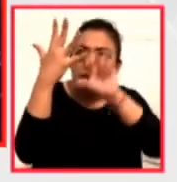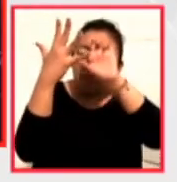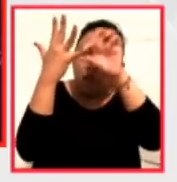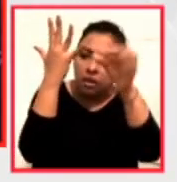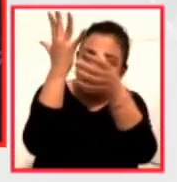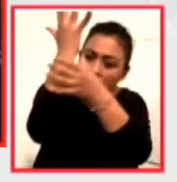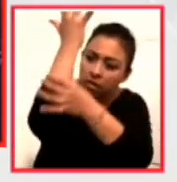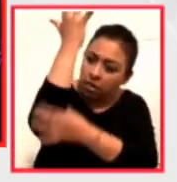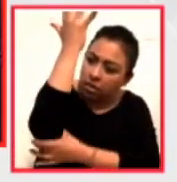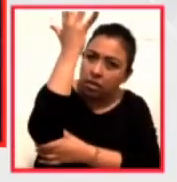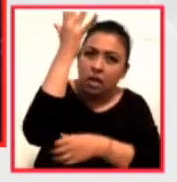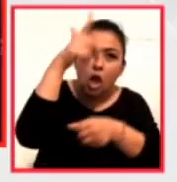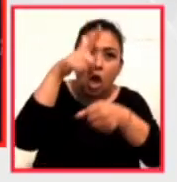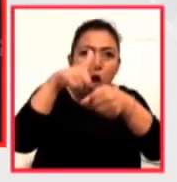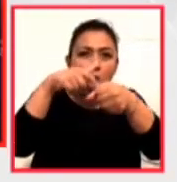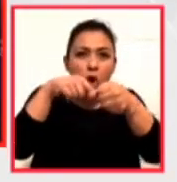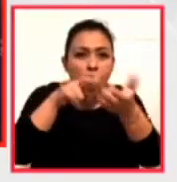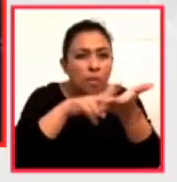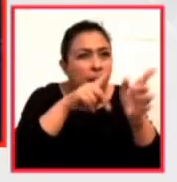los distintos tonos verdes.